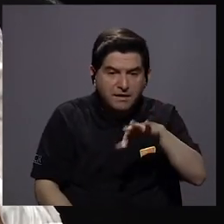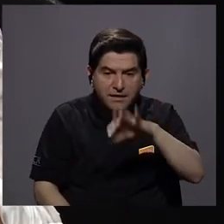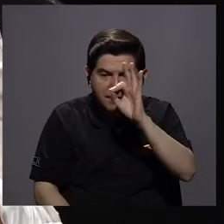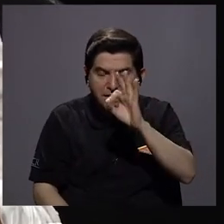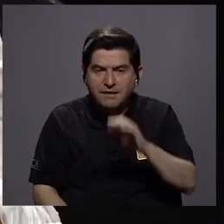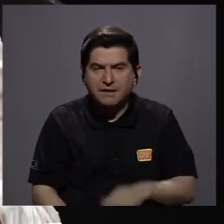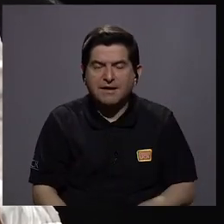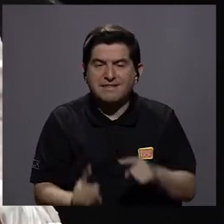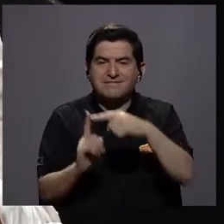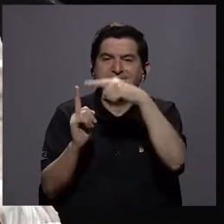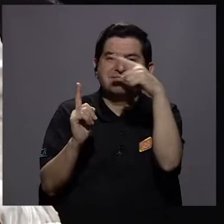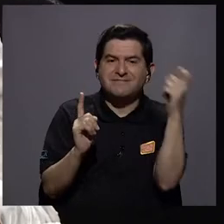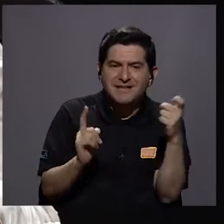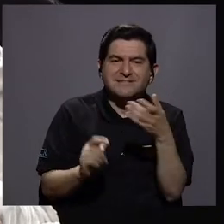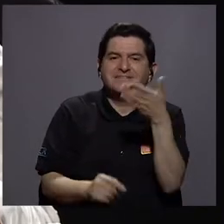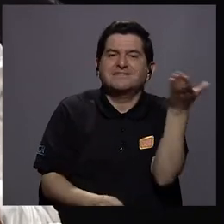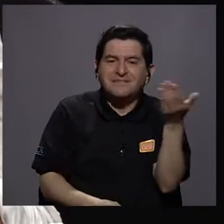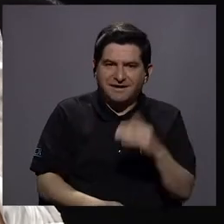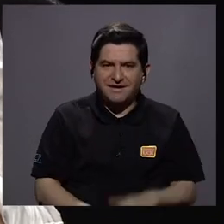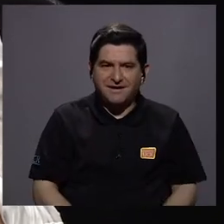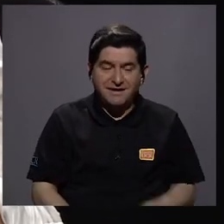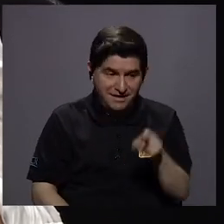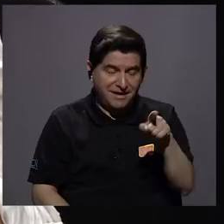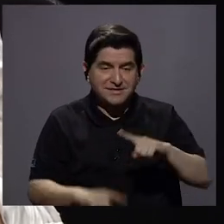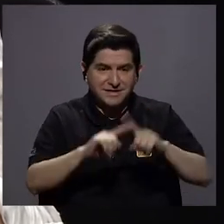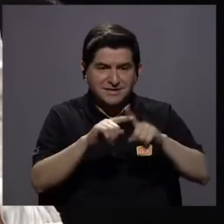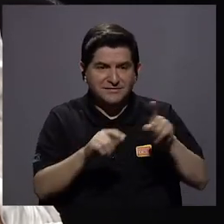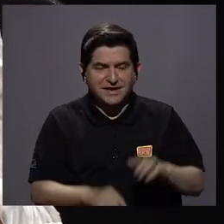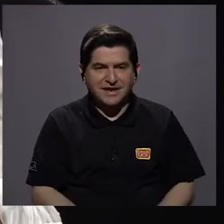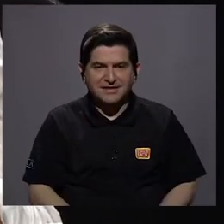obtienen a partir de qué? De esas disciplinas.